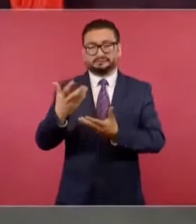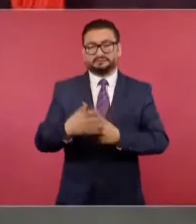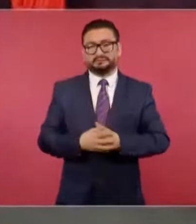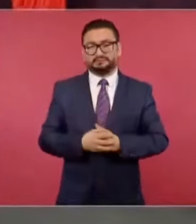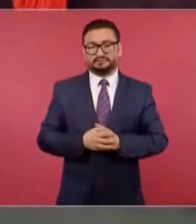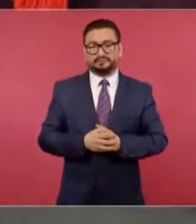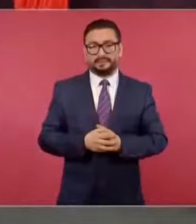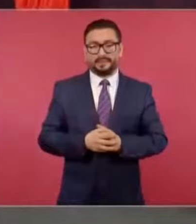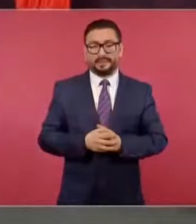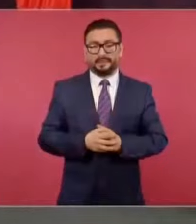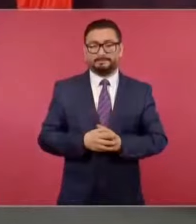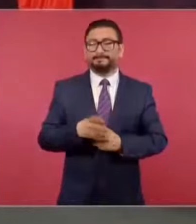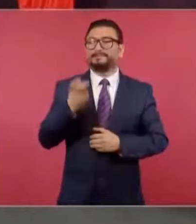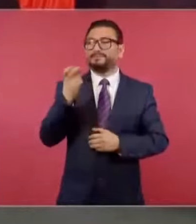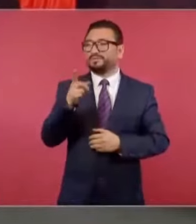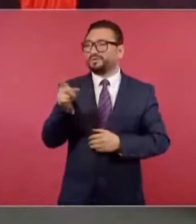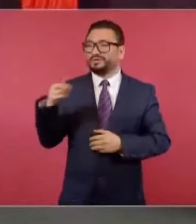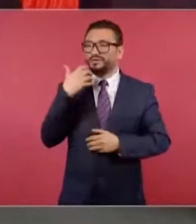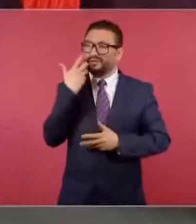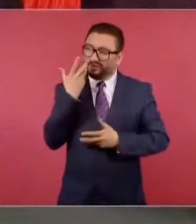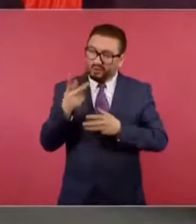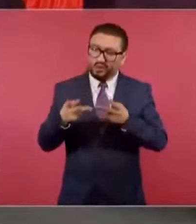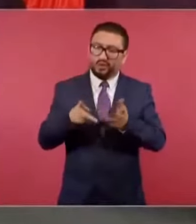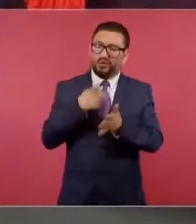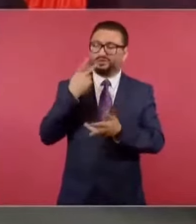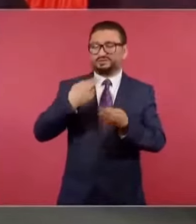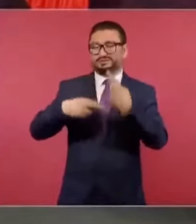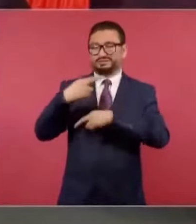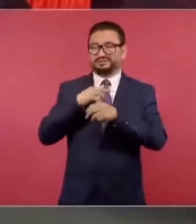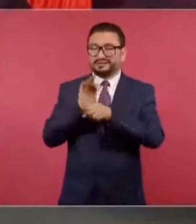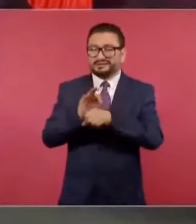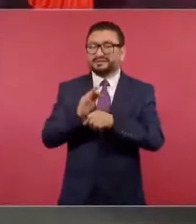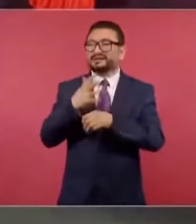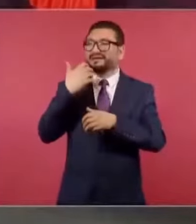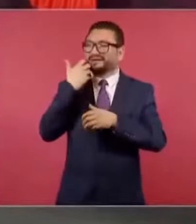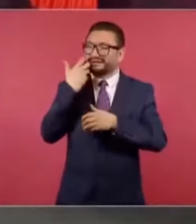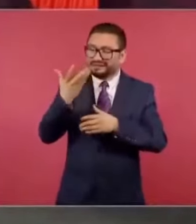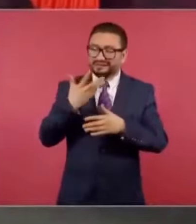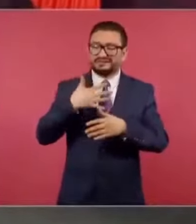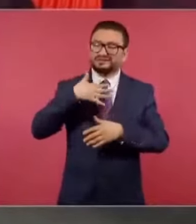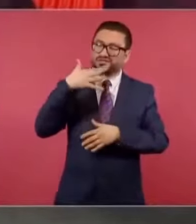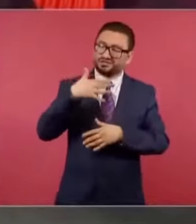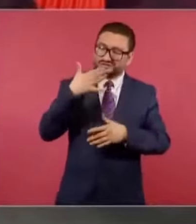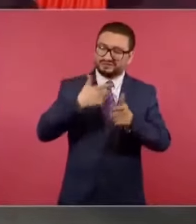Lo que están defendiendo es que continúe la corrupción que había